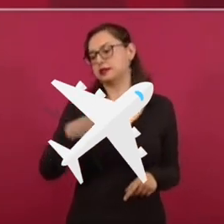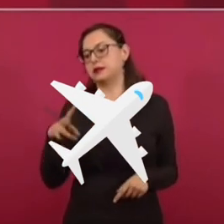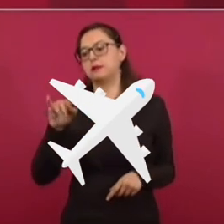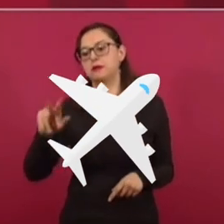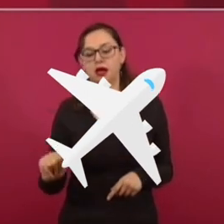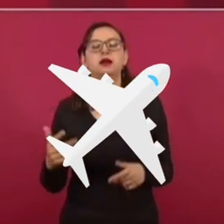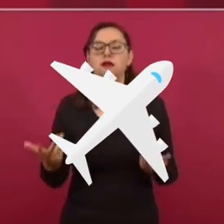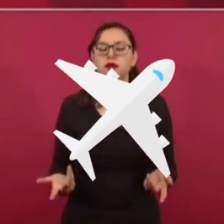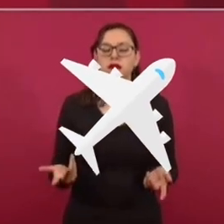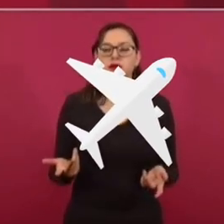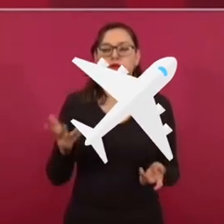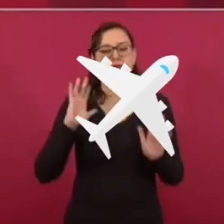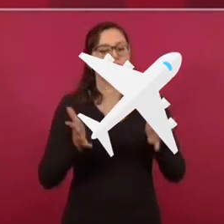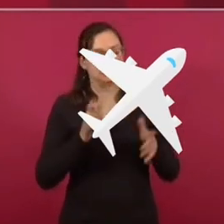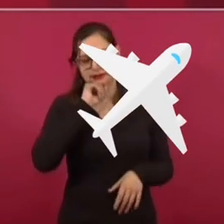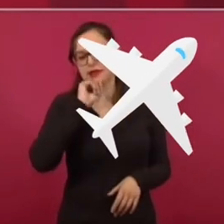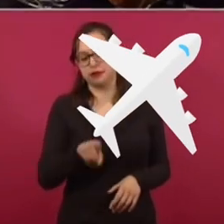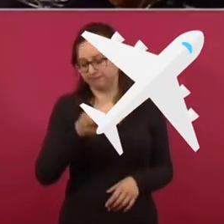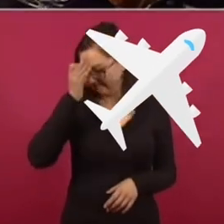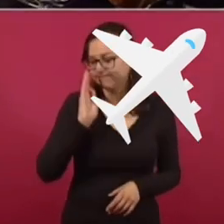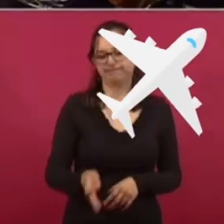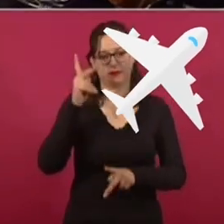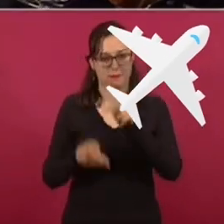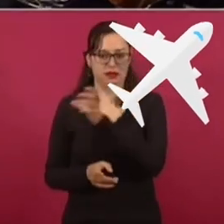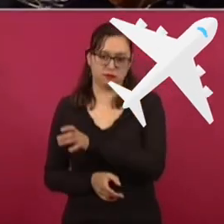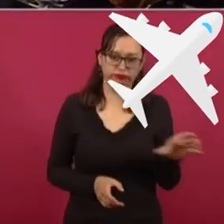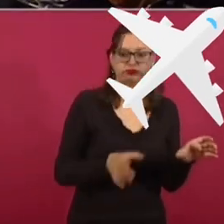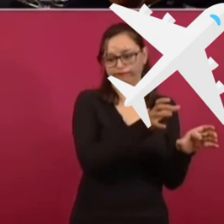había en la prensa reaccionaria conservadora